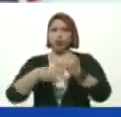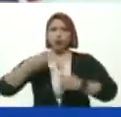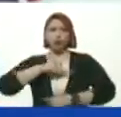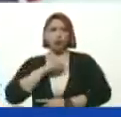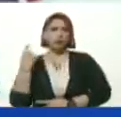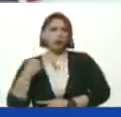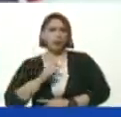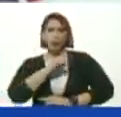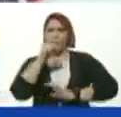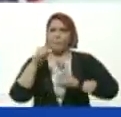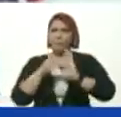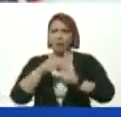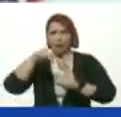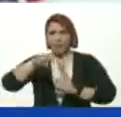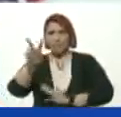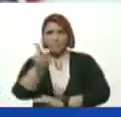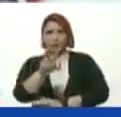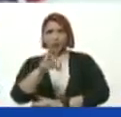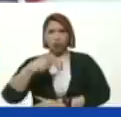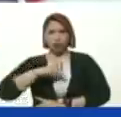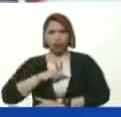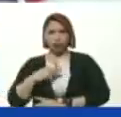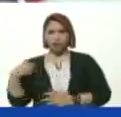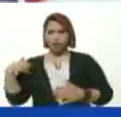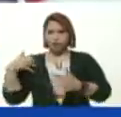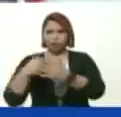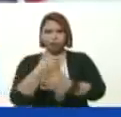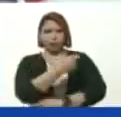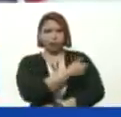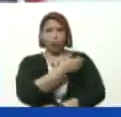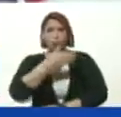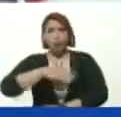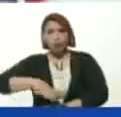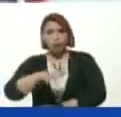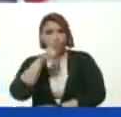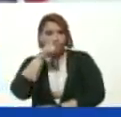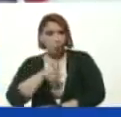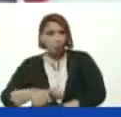Completas Y hemos venido Vacunando A todo nuestro pueblo